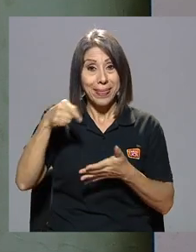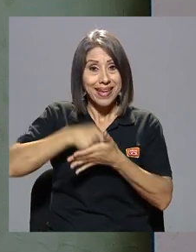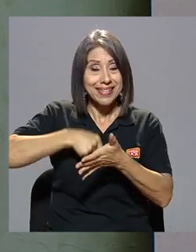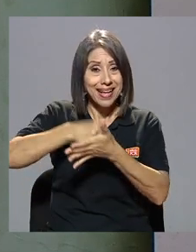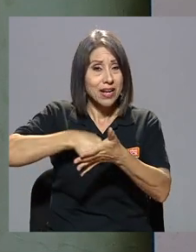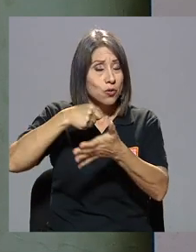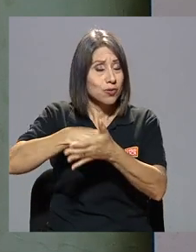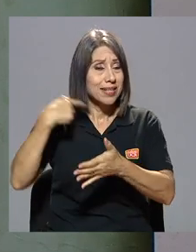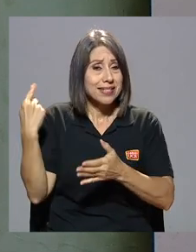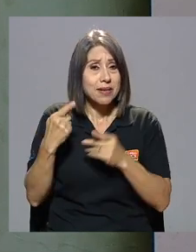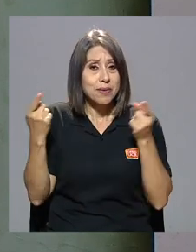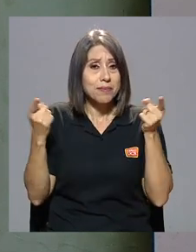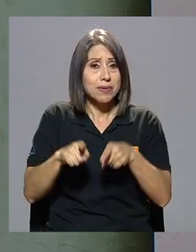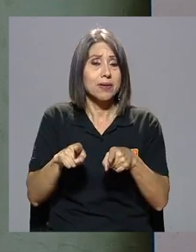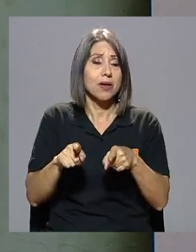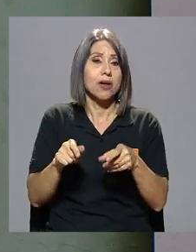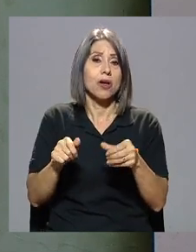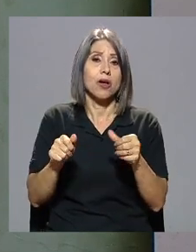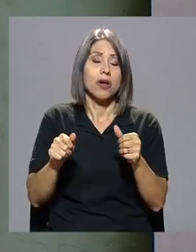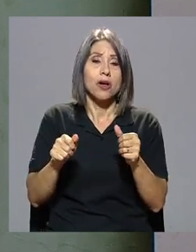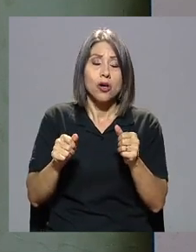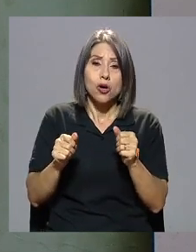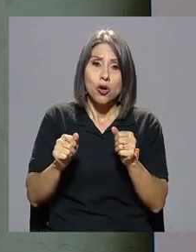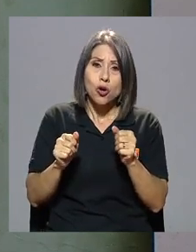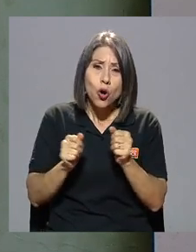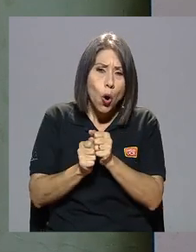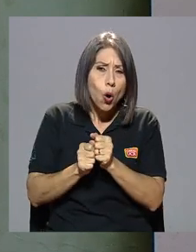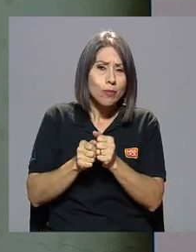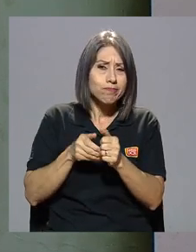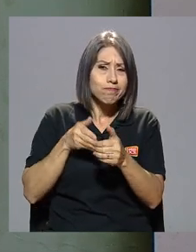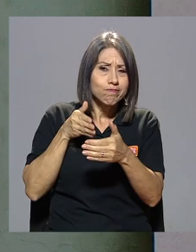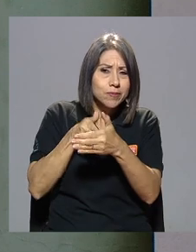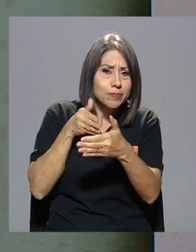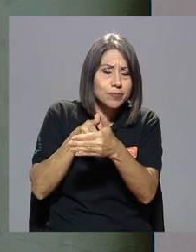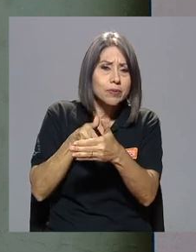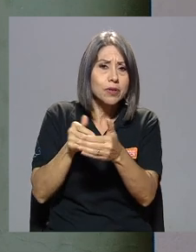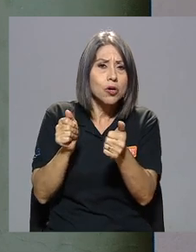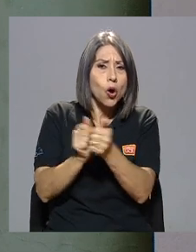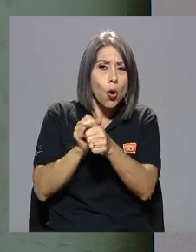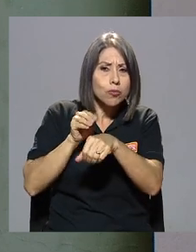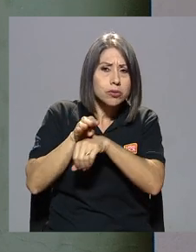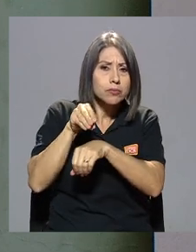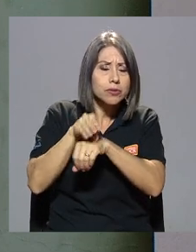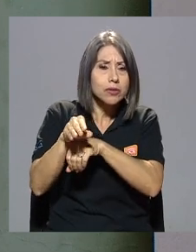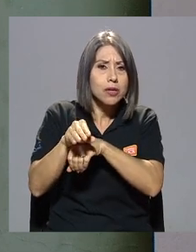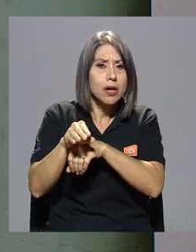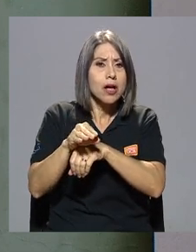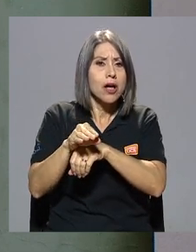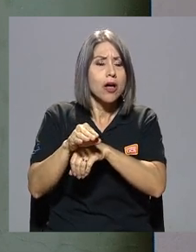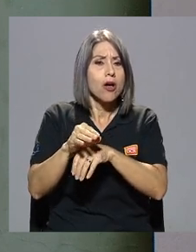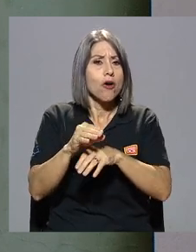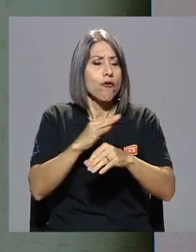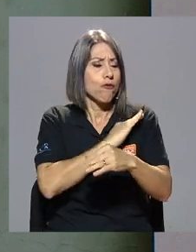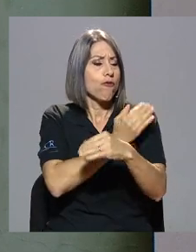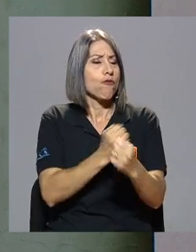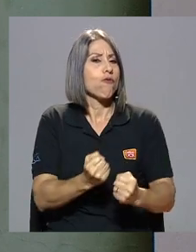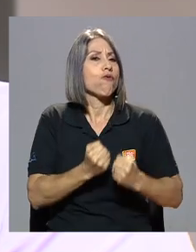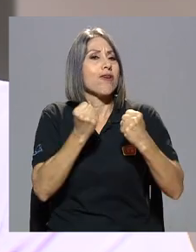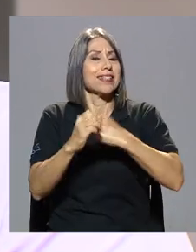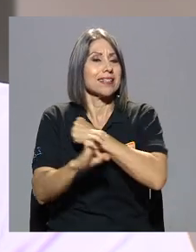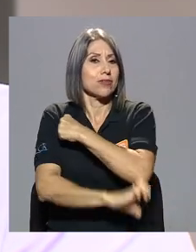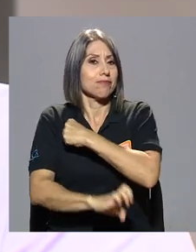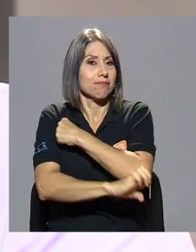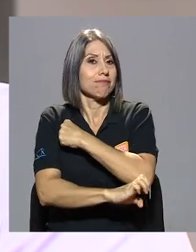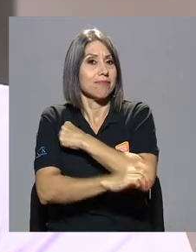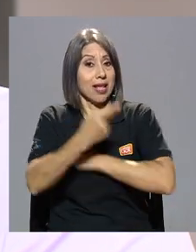esa lucha se dio siempre bajo el asedio y con la intervención de fuerzas foráneas en los asuntos internos de nuestro partido